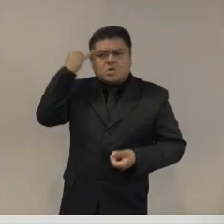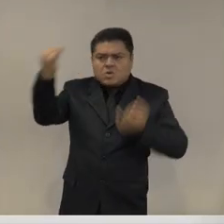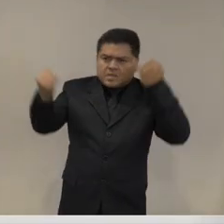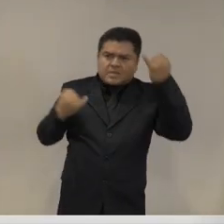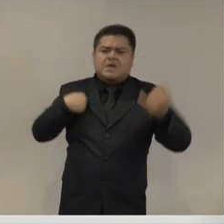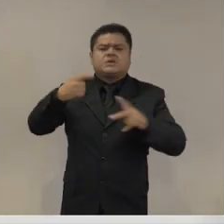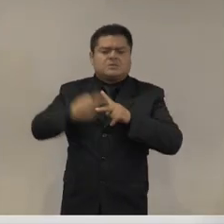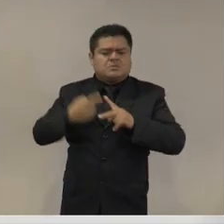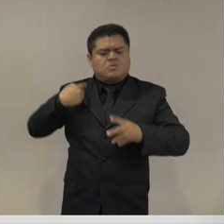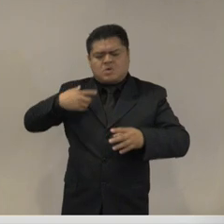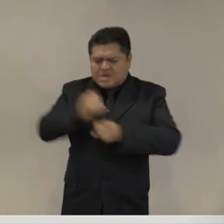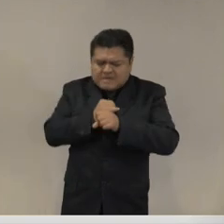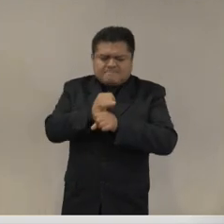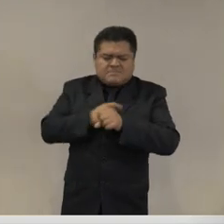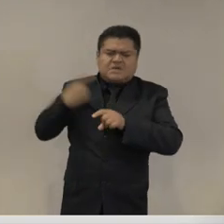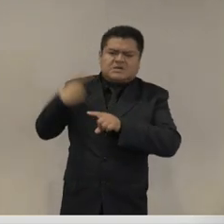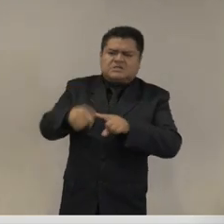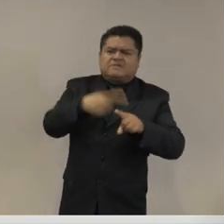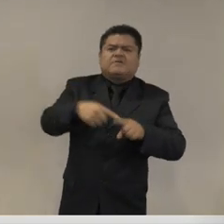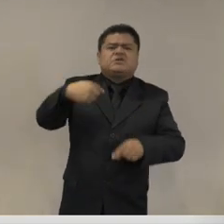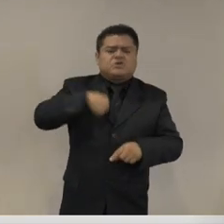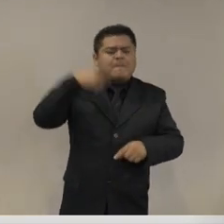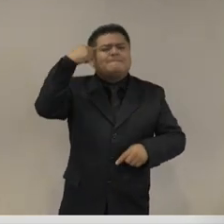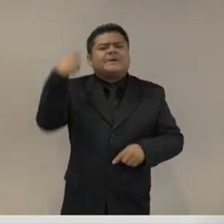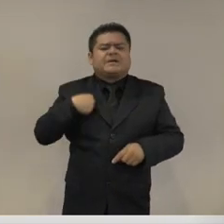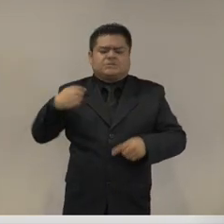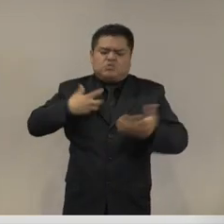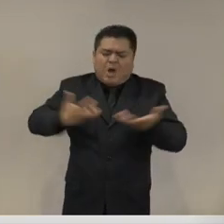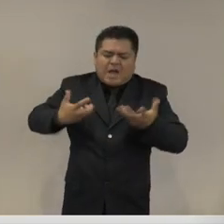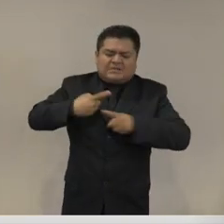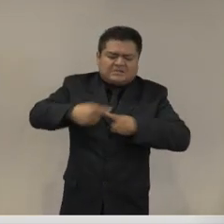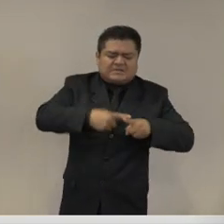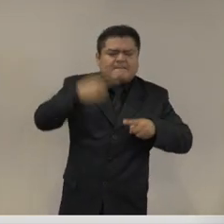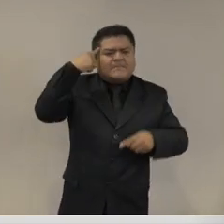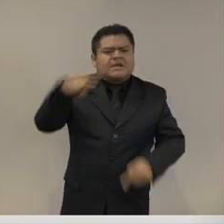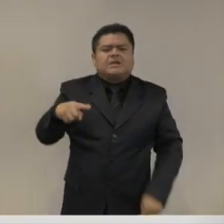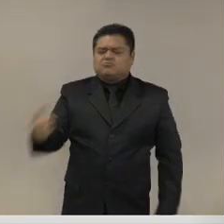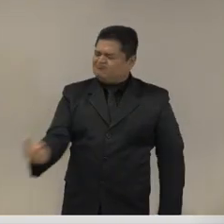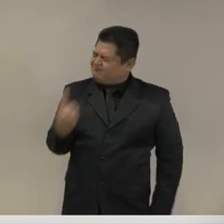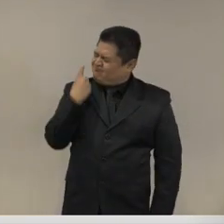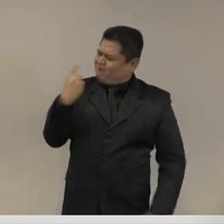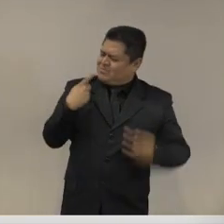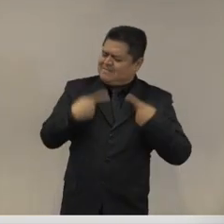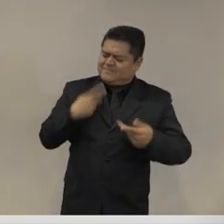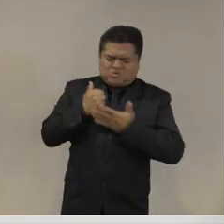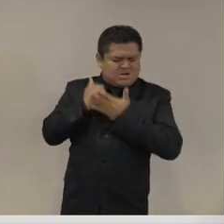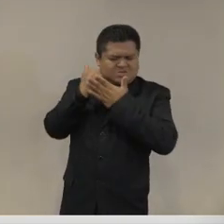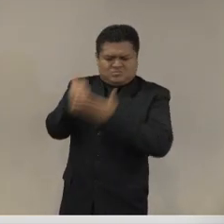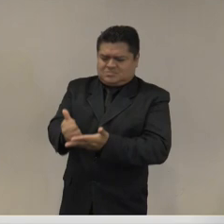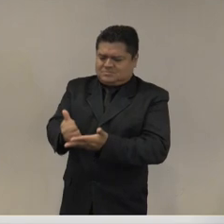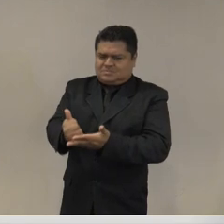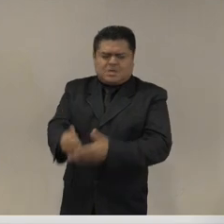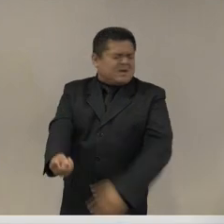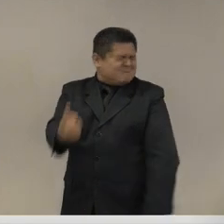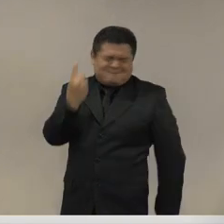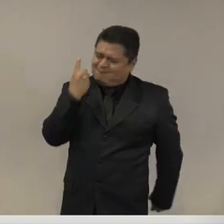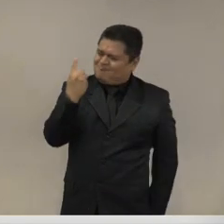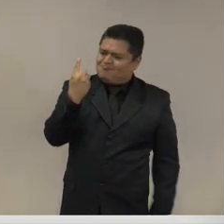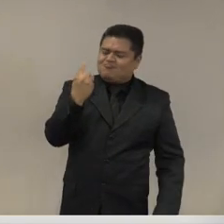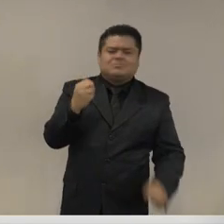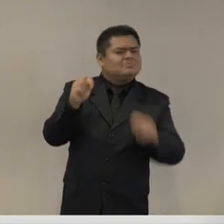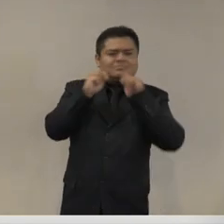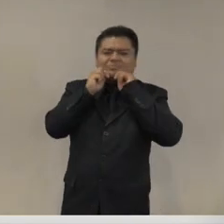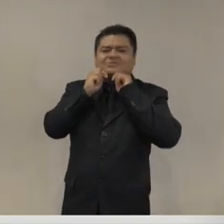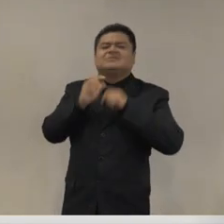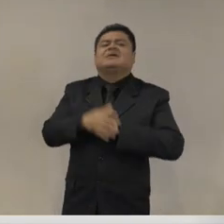tiene que servir para que una persona deje de sufrir al menos una y entonces por eso empecé con la guerra sucia